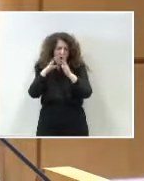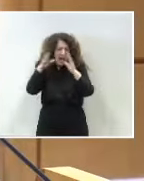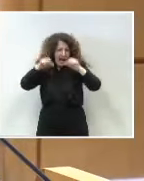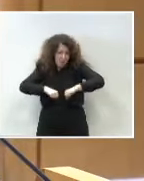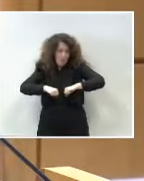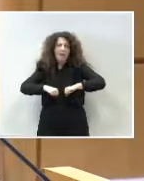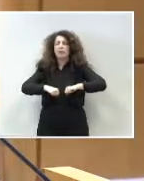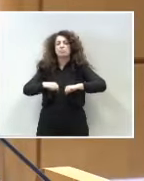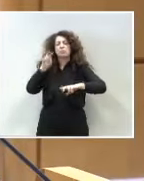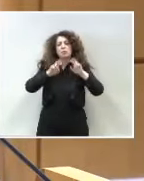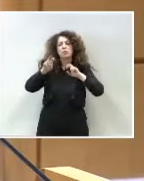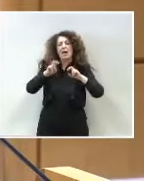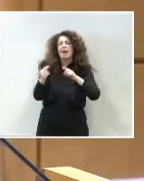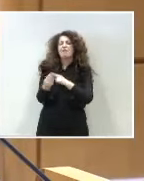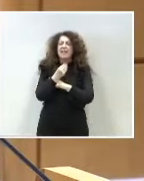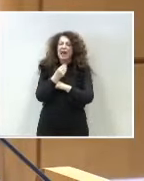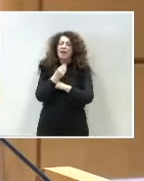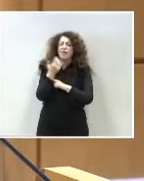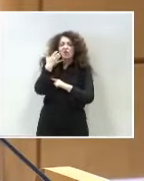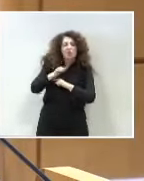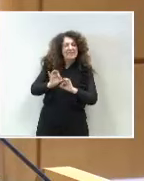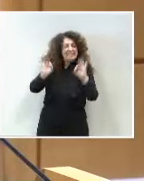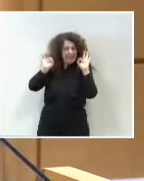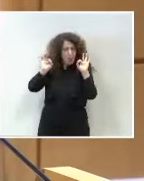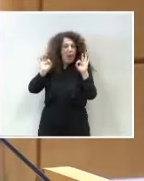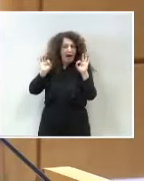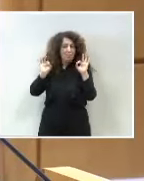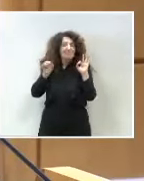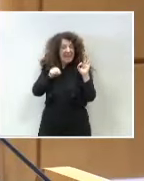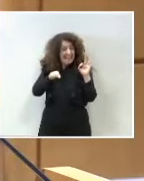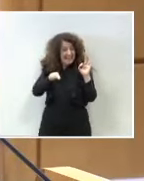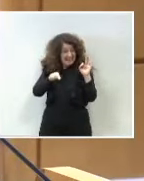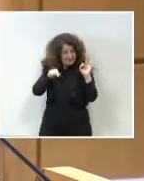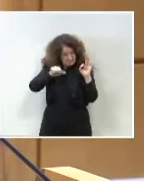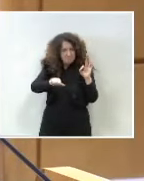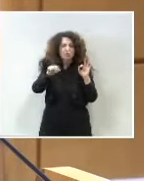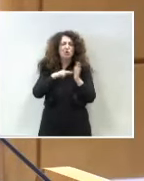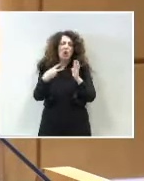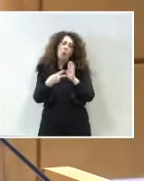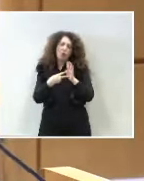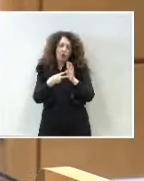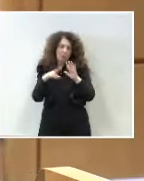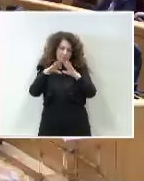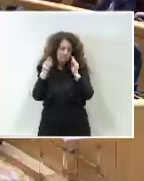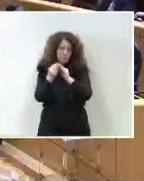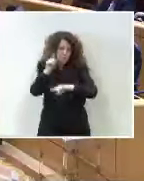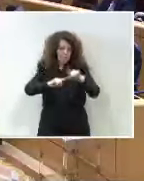hablar de esta propuesta de financiación singular que, desde nuestro punto de vista, va a ser la solución al problema. Muchas gracias.